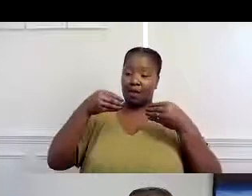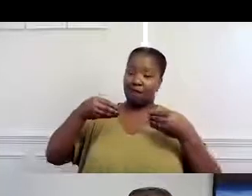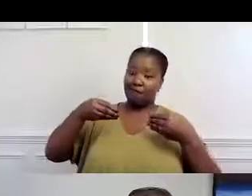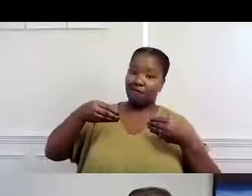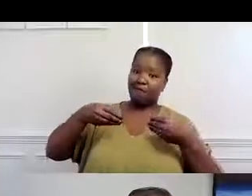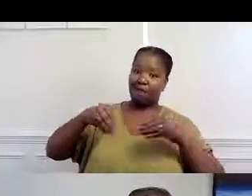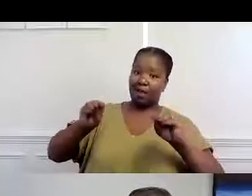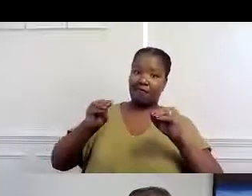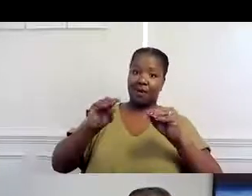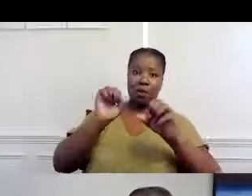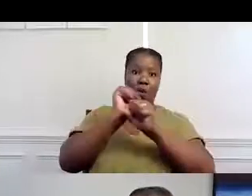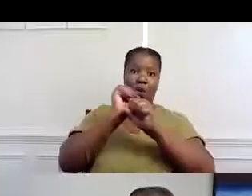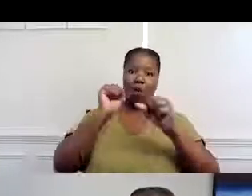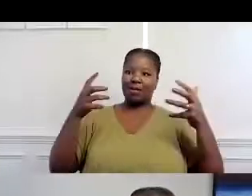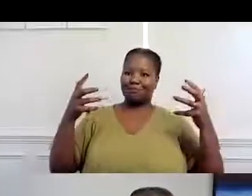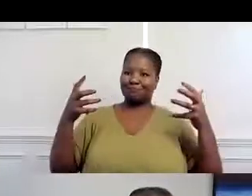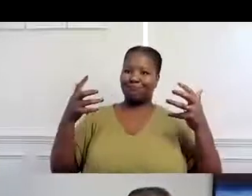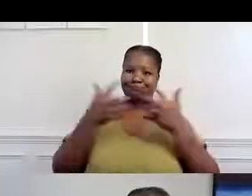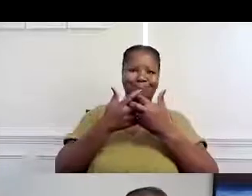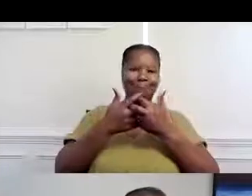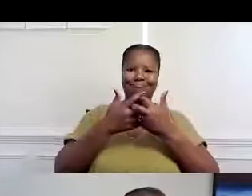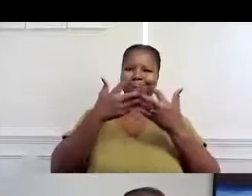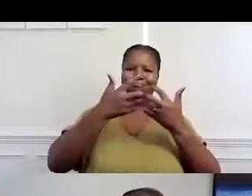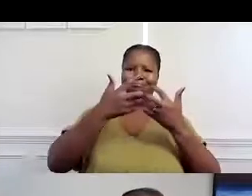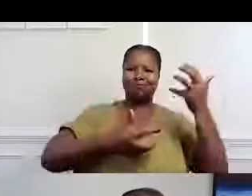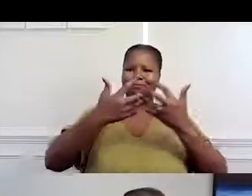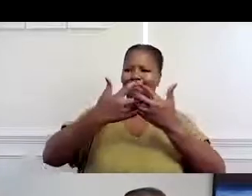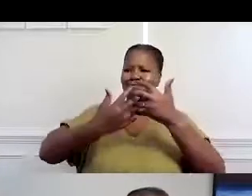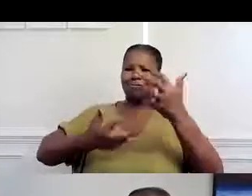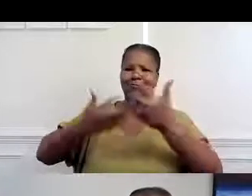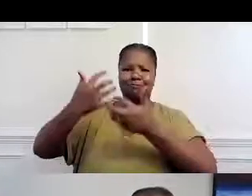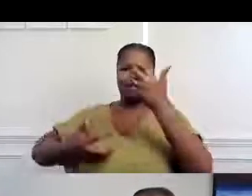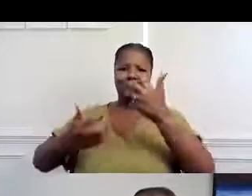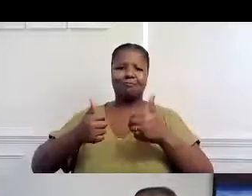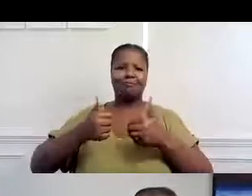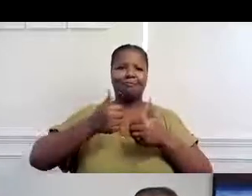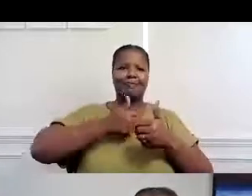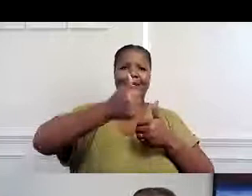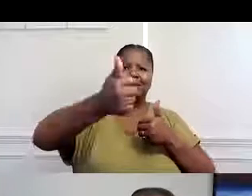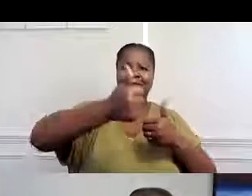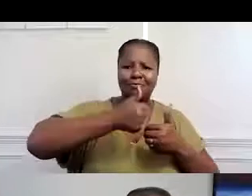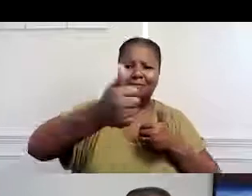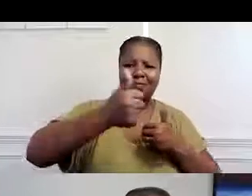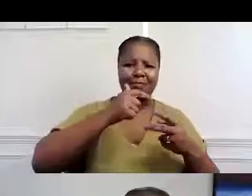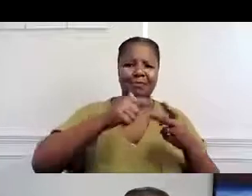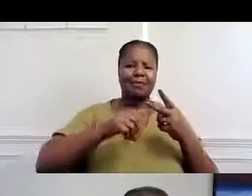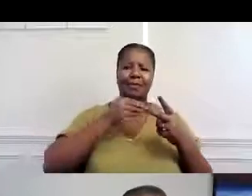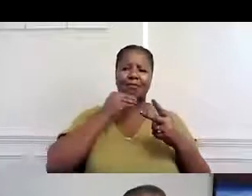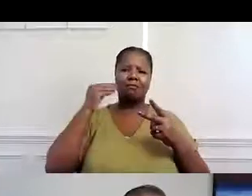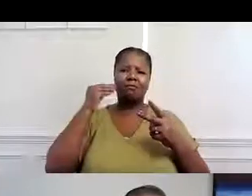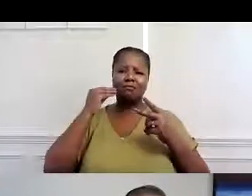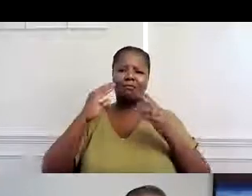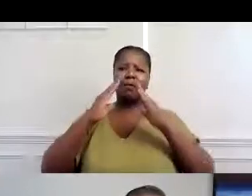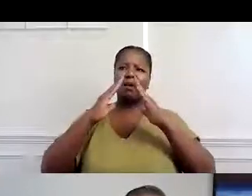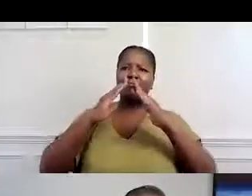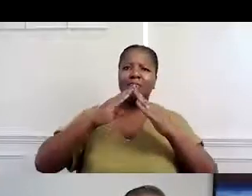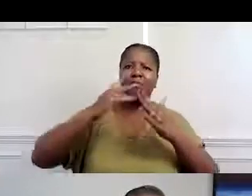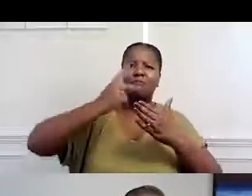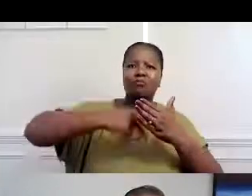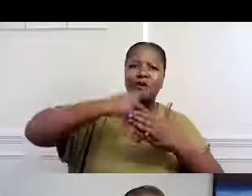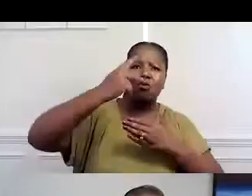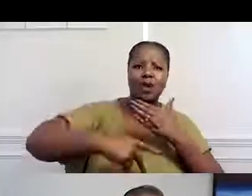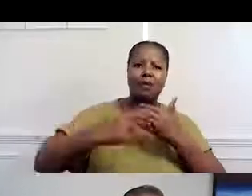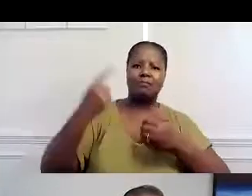barquito, ¿verdad? Y mantenga su mente. Nosotros como proveedores en este momento estamos un poco fragmentados. Tenemos diferentes